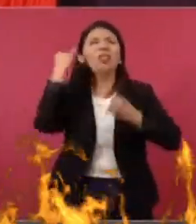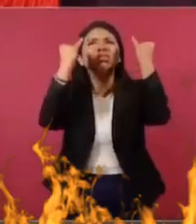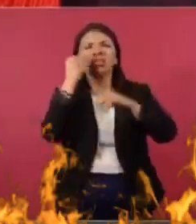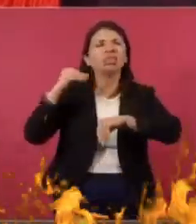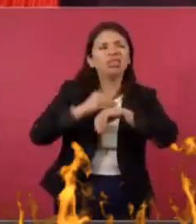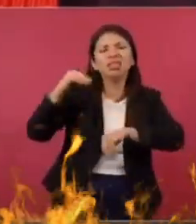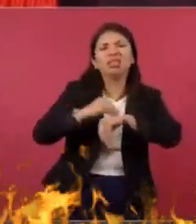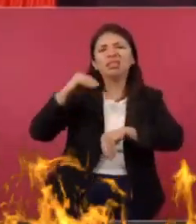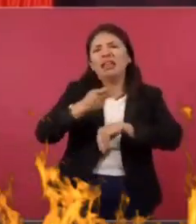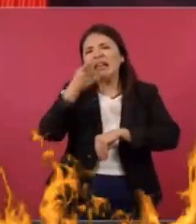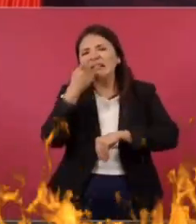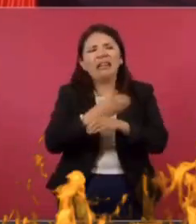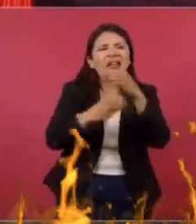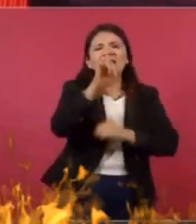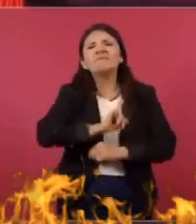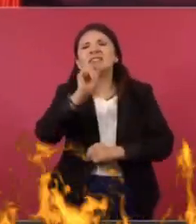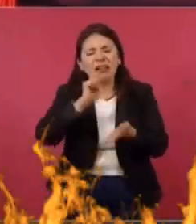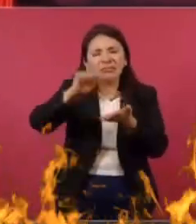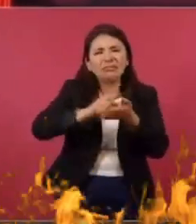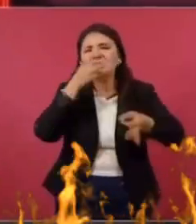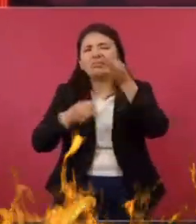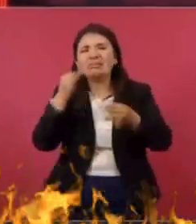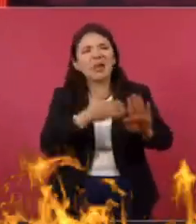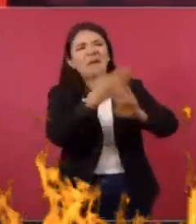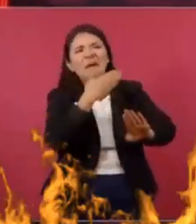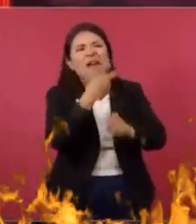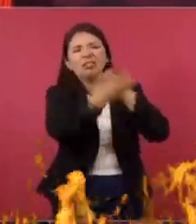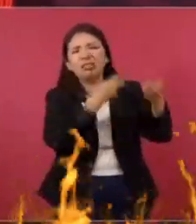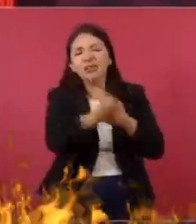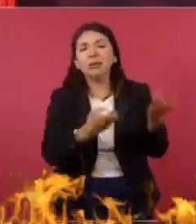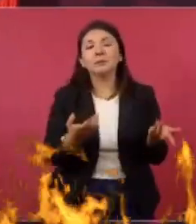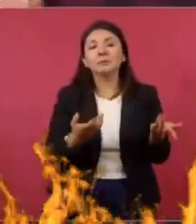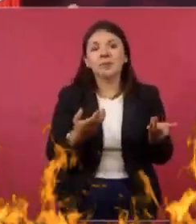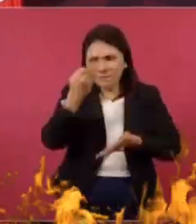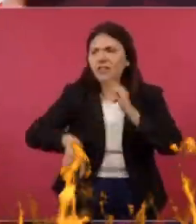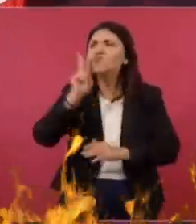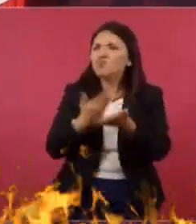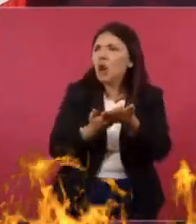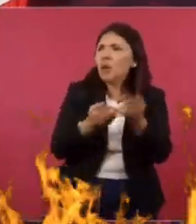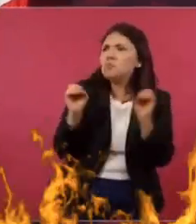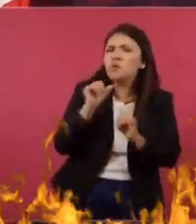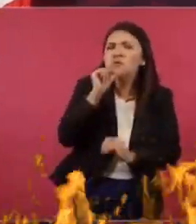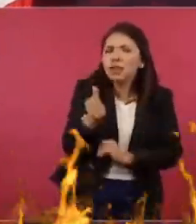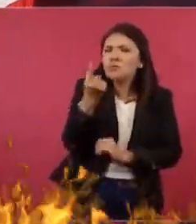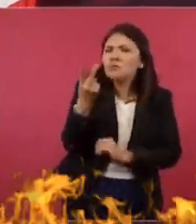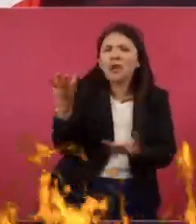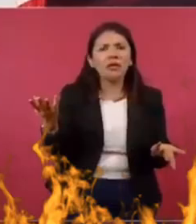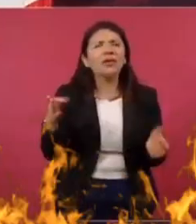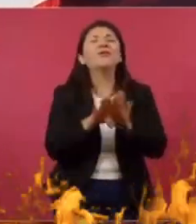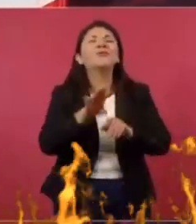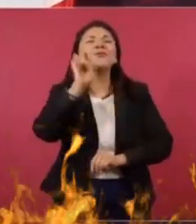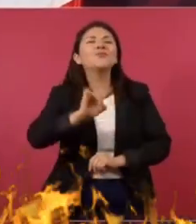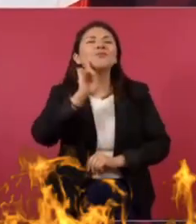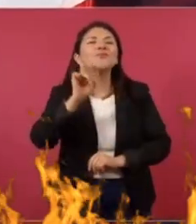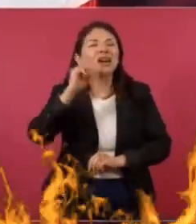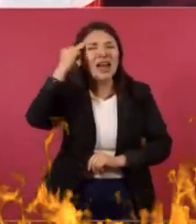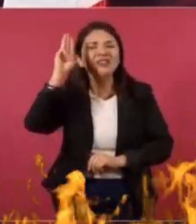cosas, calumniando, sin presentar pruebas de nada Es como la señora